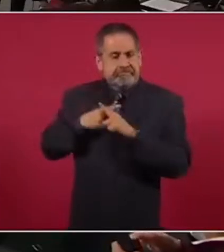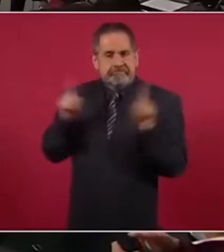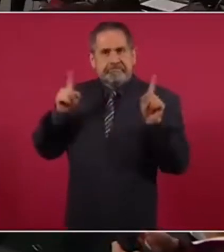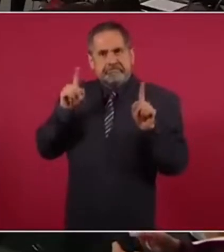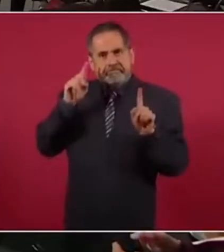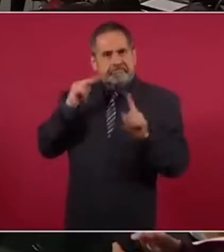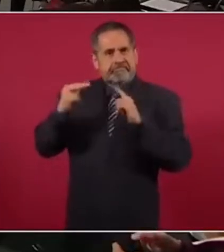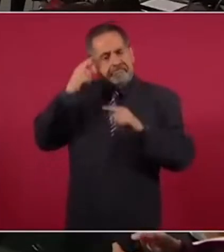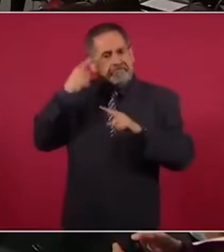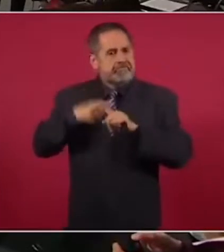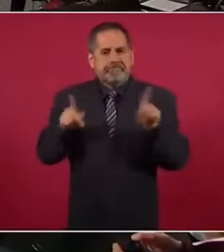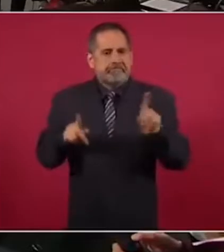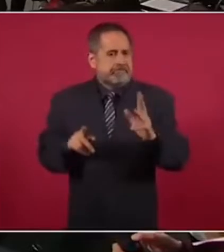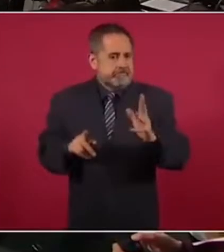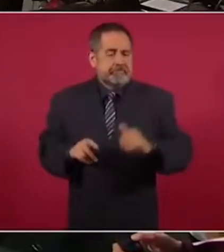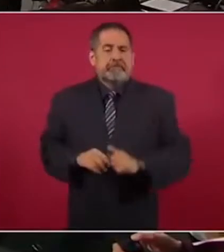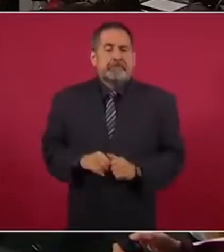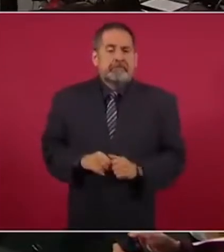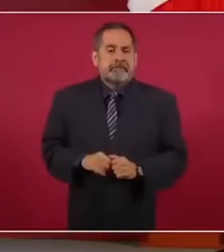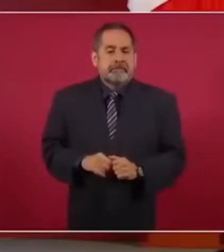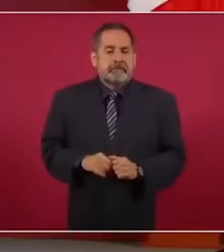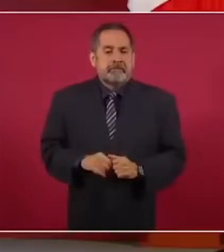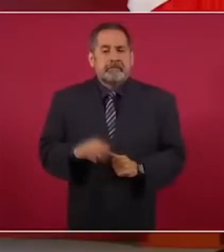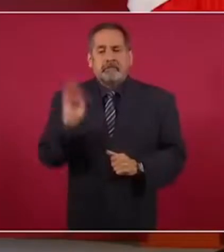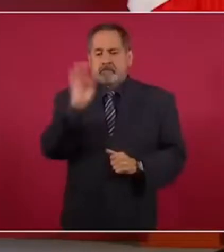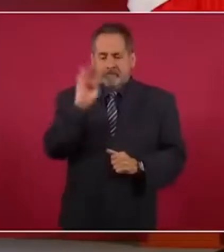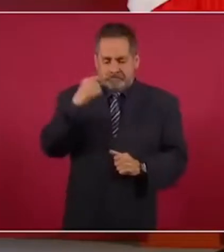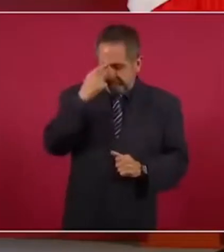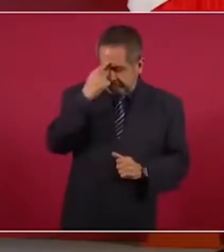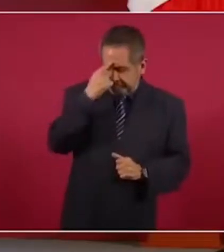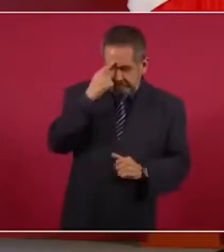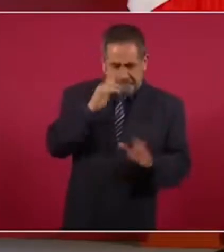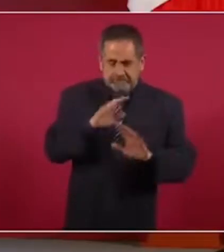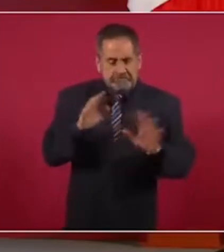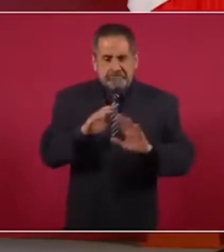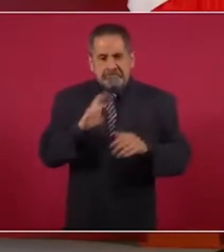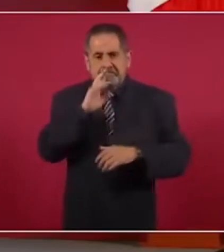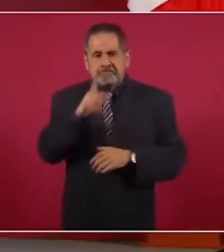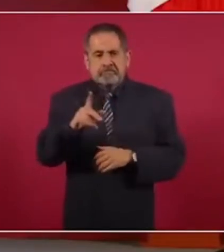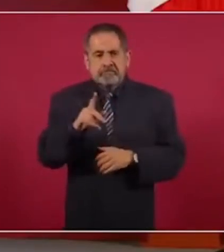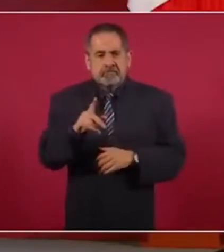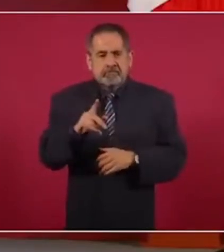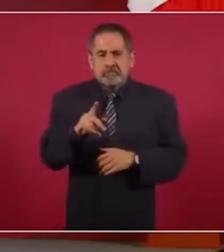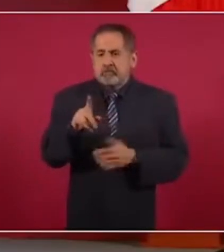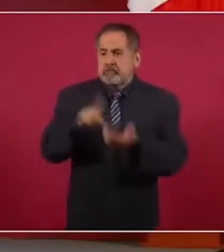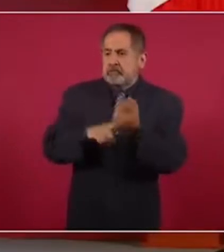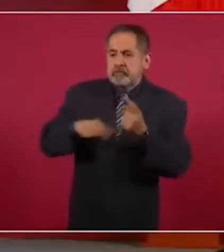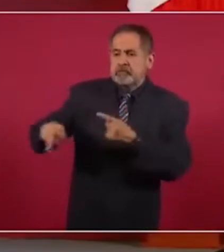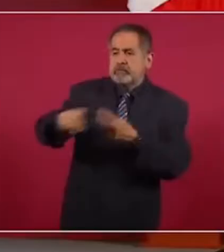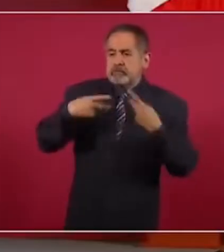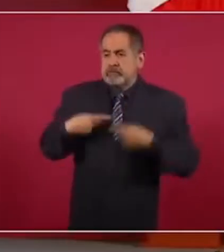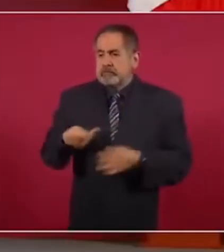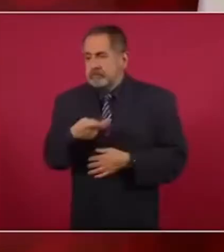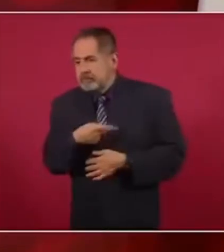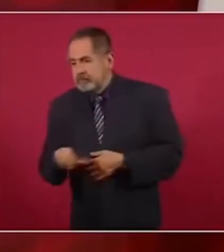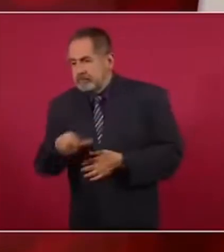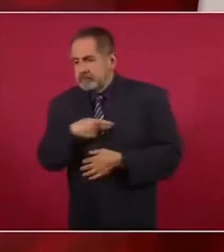Si nosotros evitamos el empobrecimiento del pueblo,